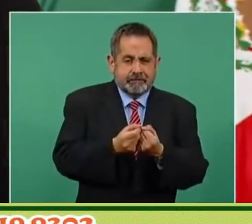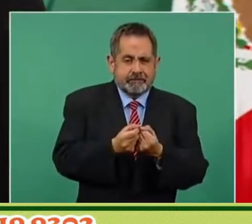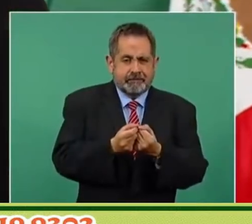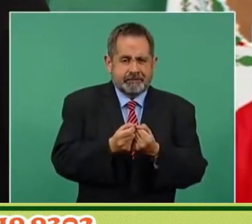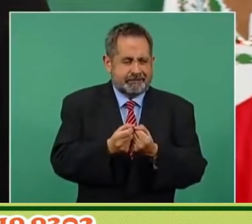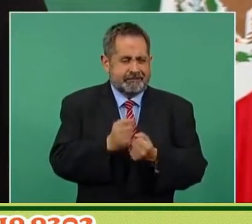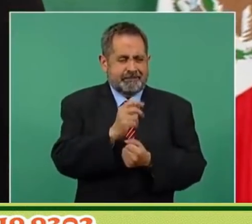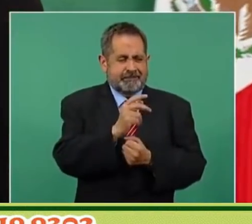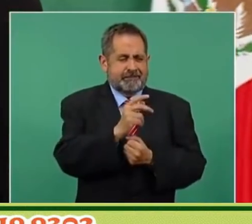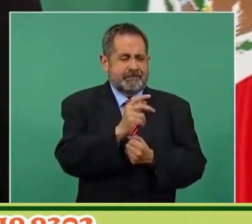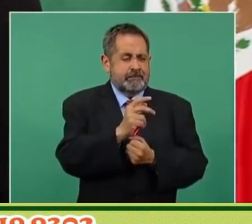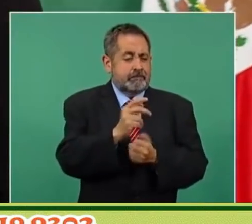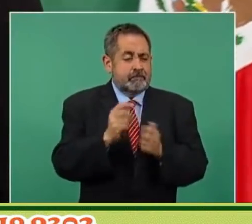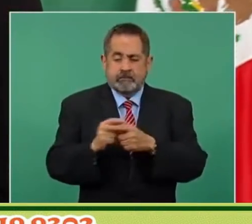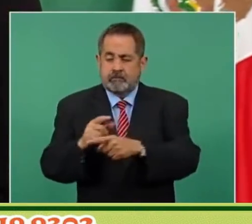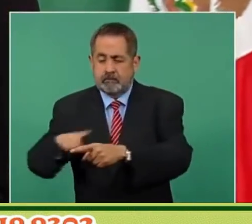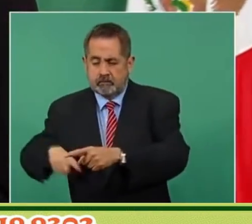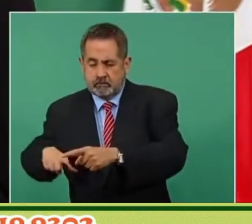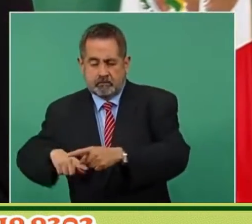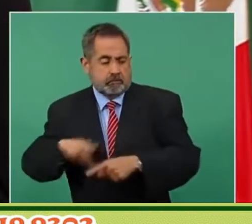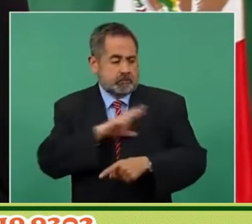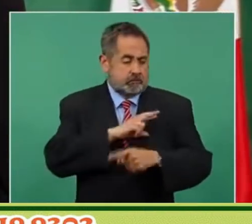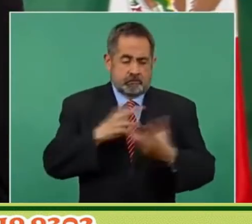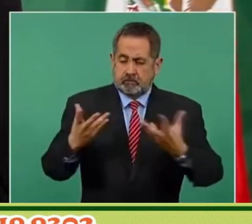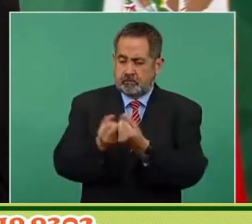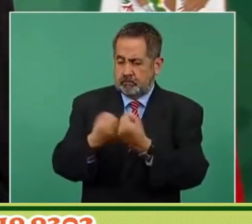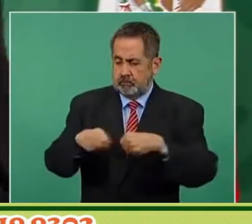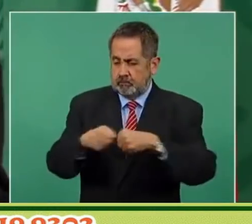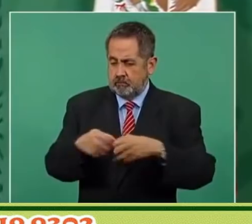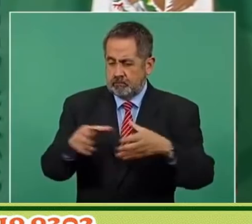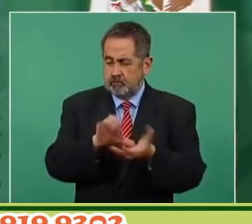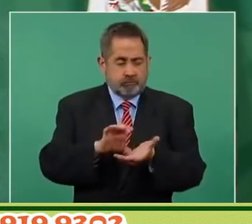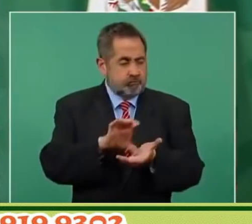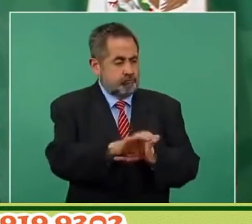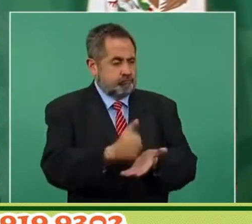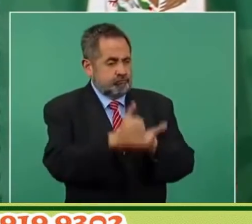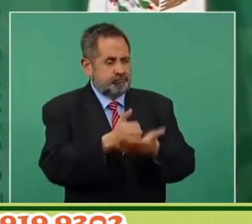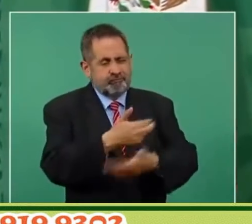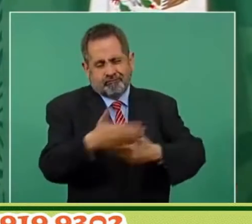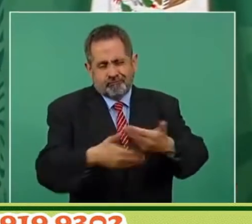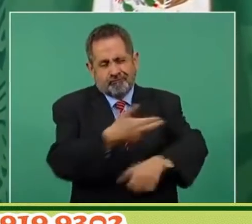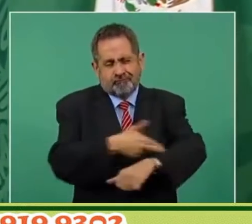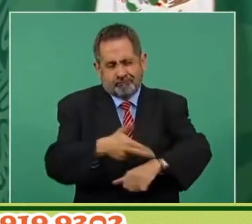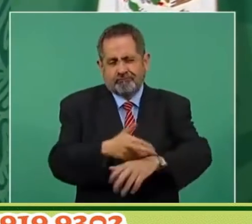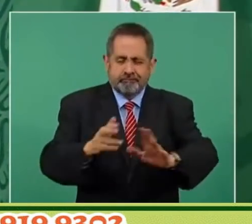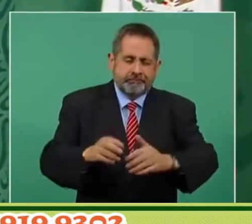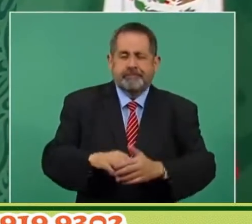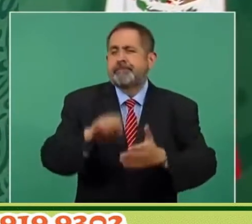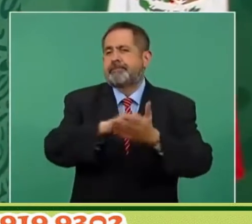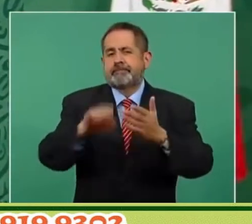público-privados. Entonces, una empresa